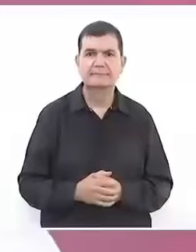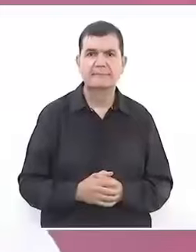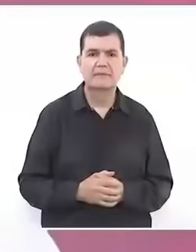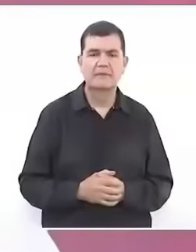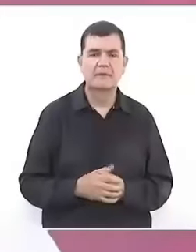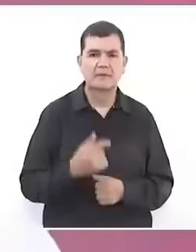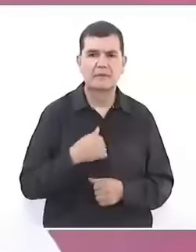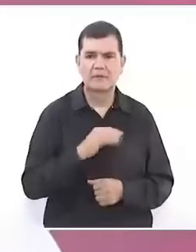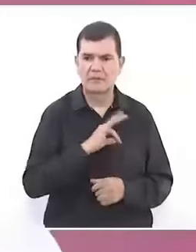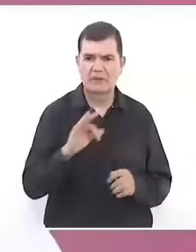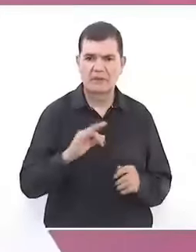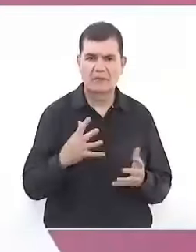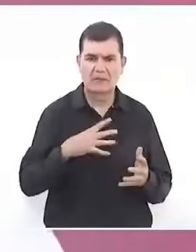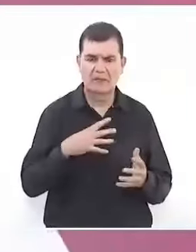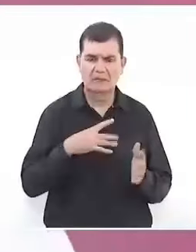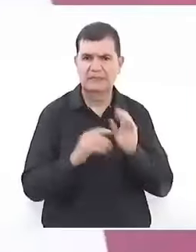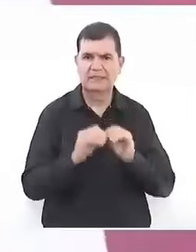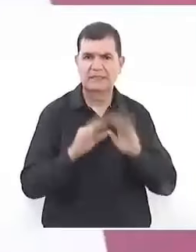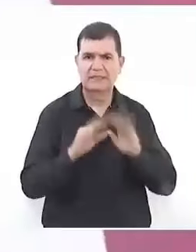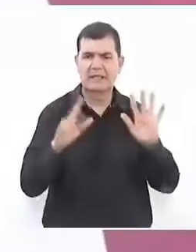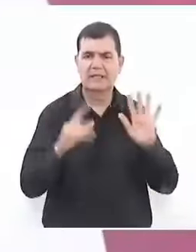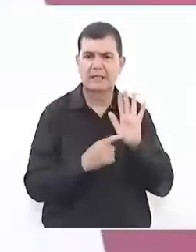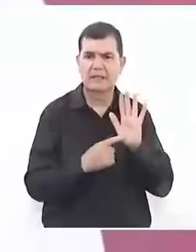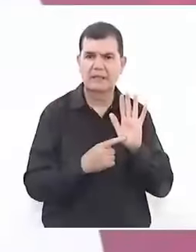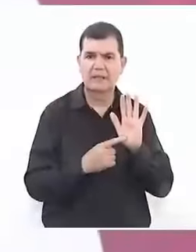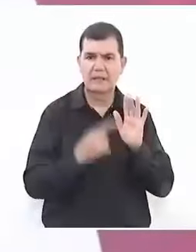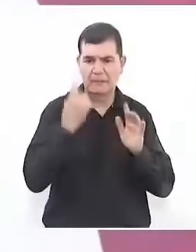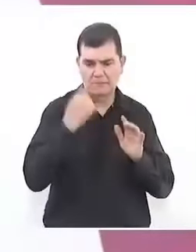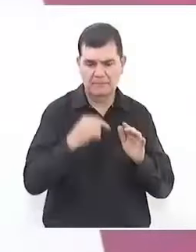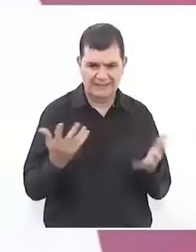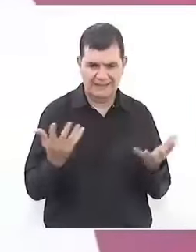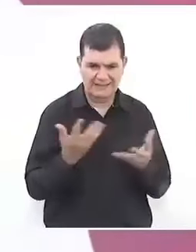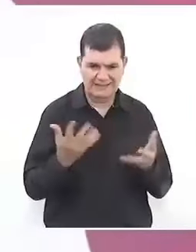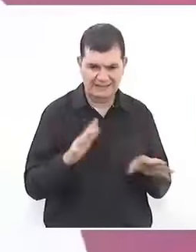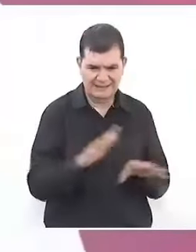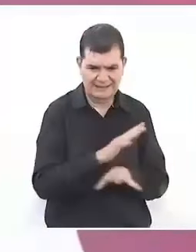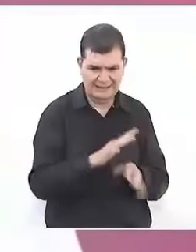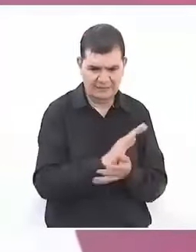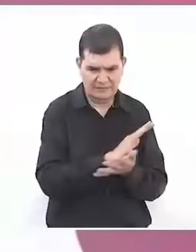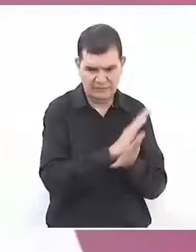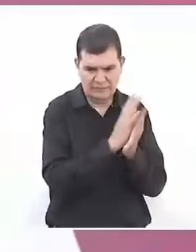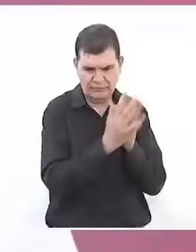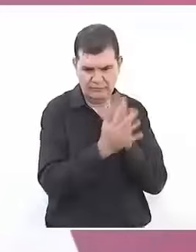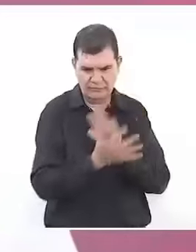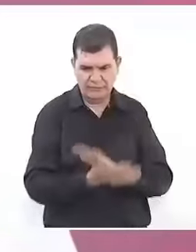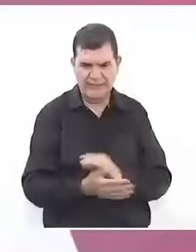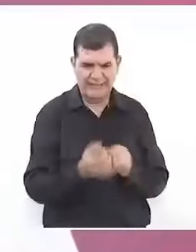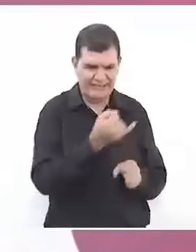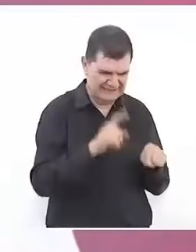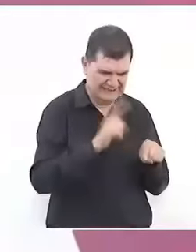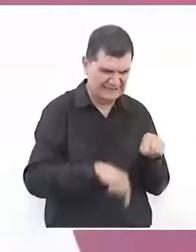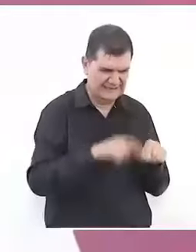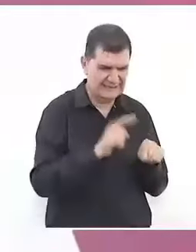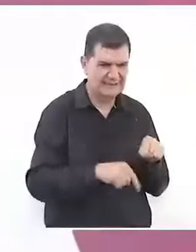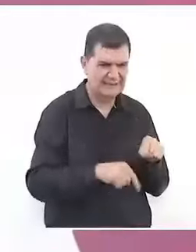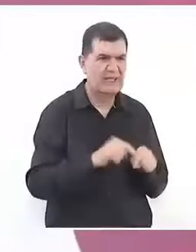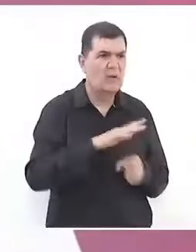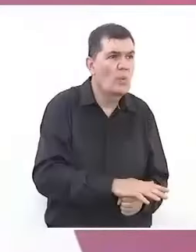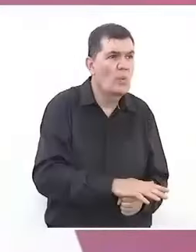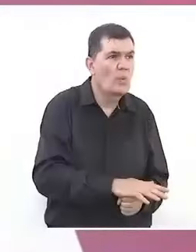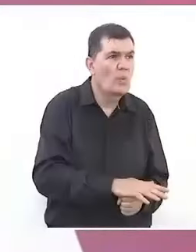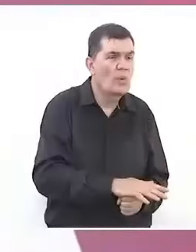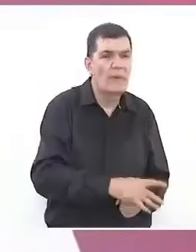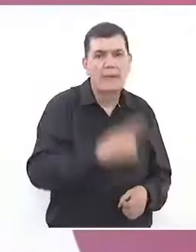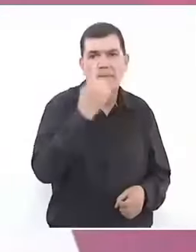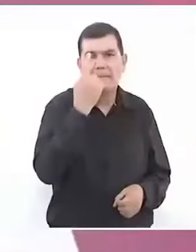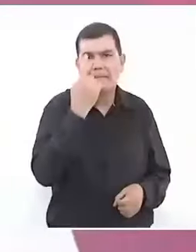Pudimos dejar de manifiesto que para transformar una realidad de injusticias, de opresión,